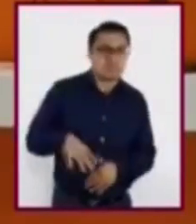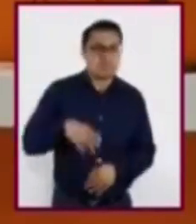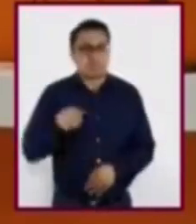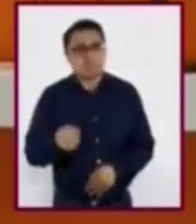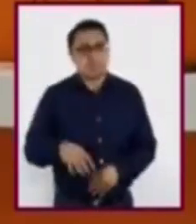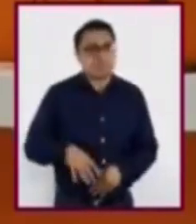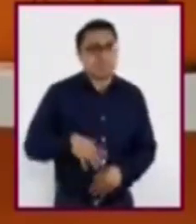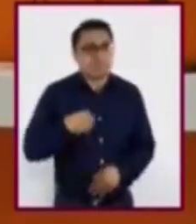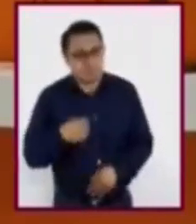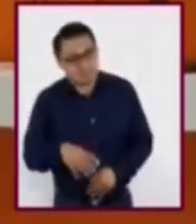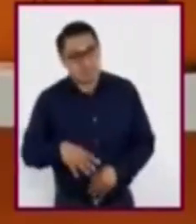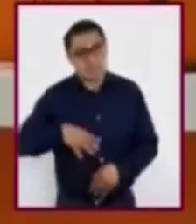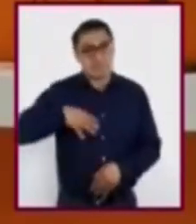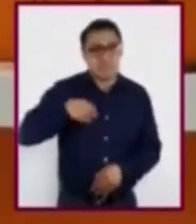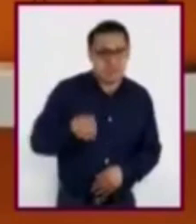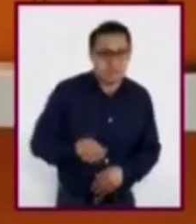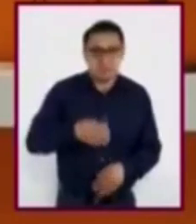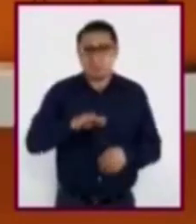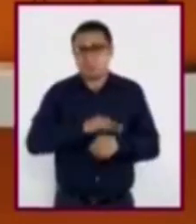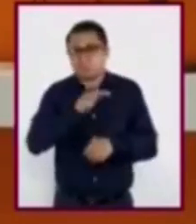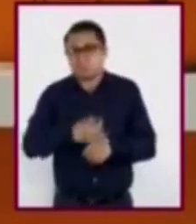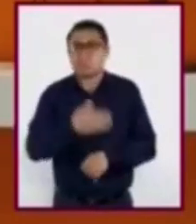por tener una buena calificación.